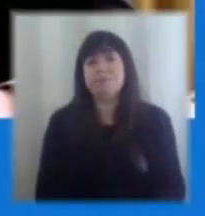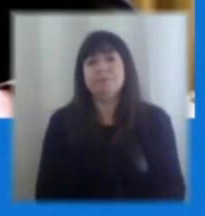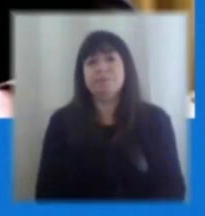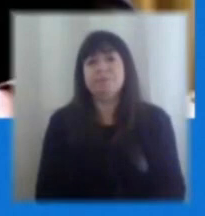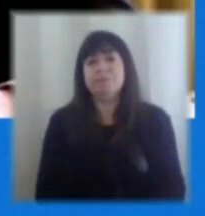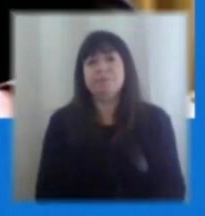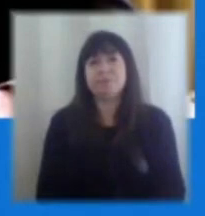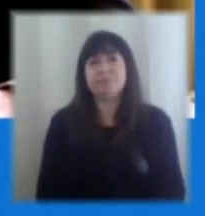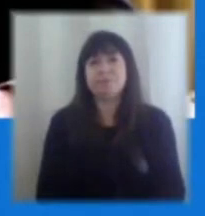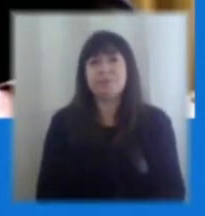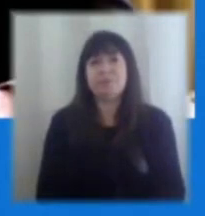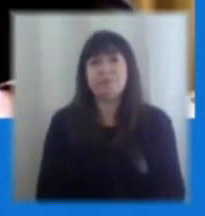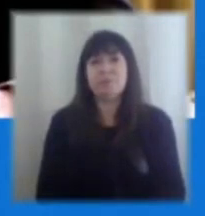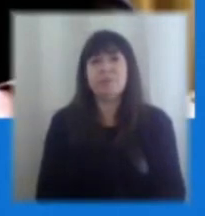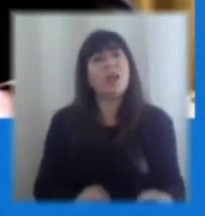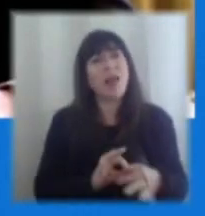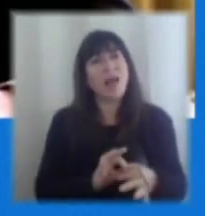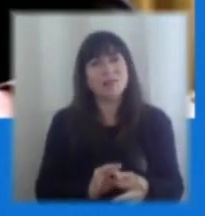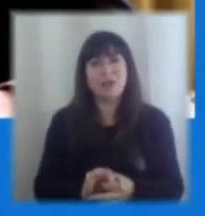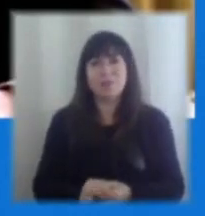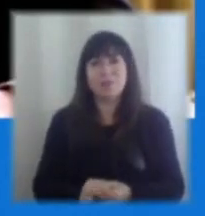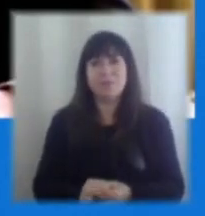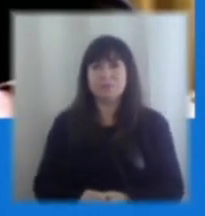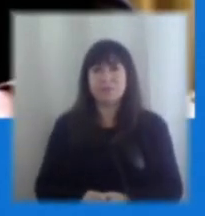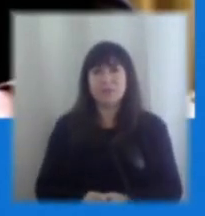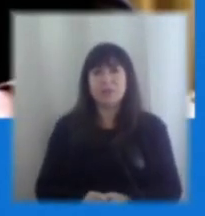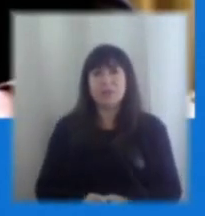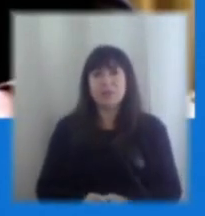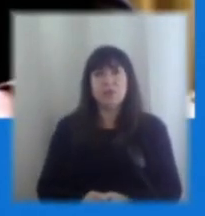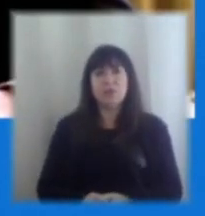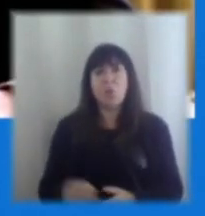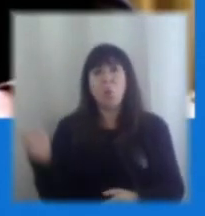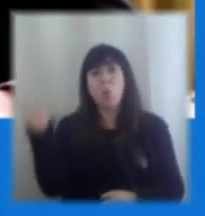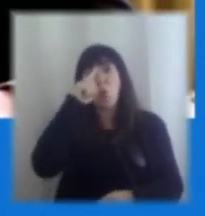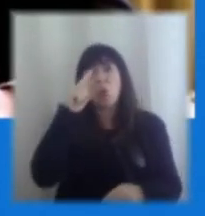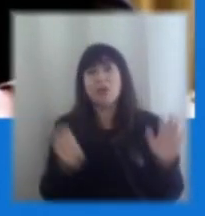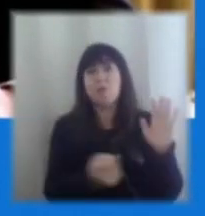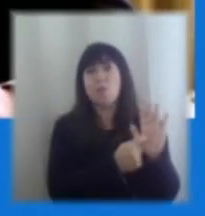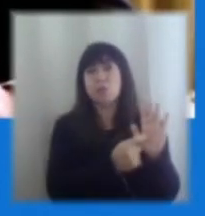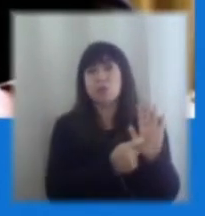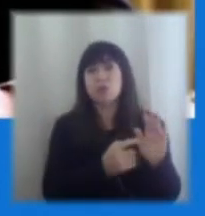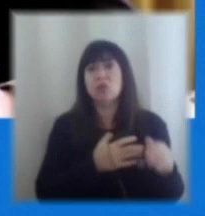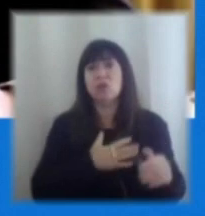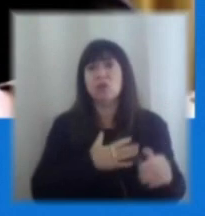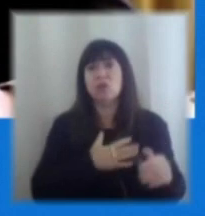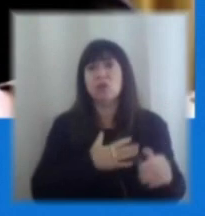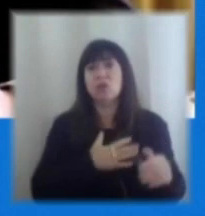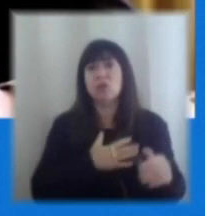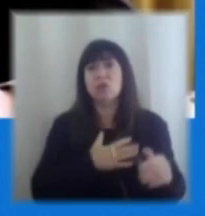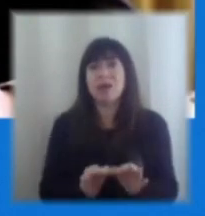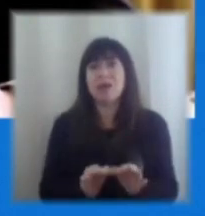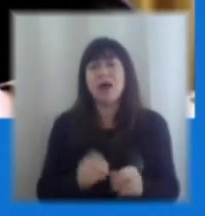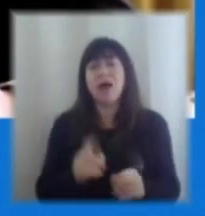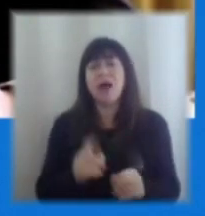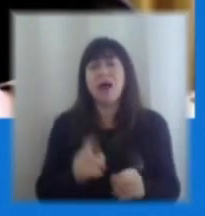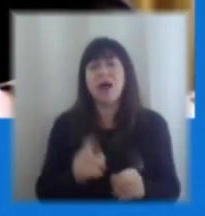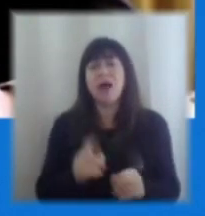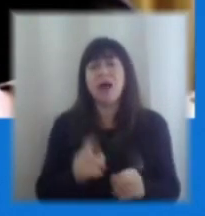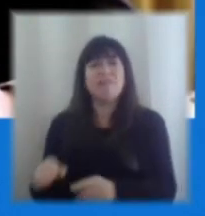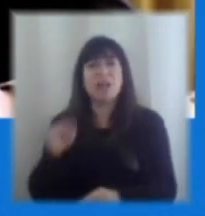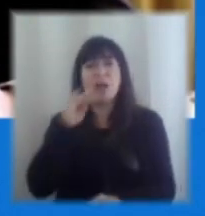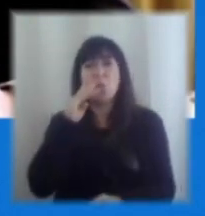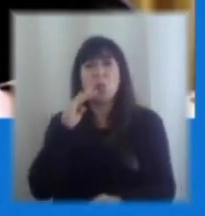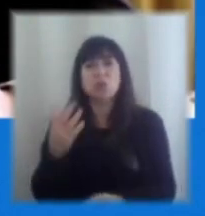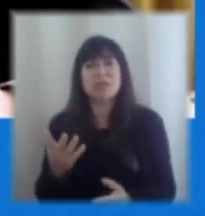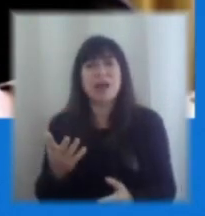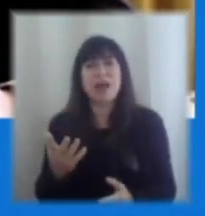Gracias, ministro. Solo para hacer un doble clic en el último punto, una de las variables que siempre se usa para sopesar,